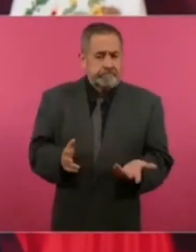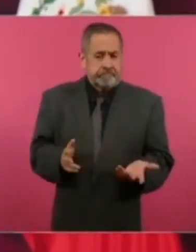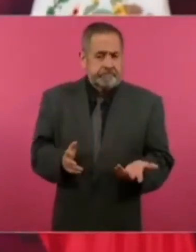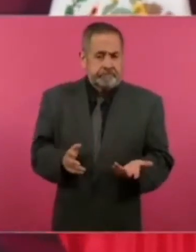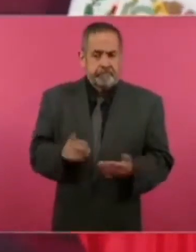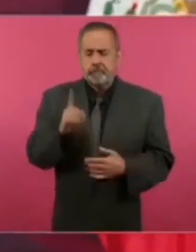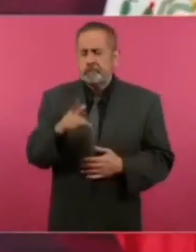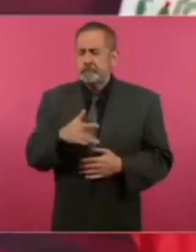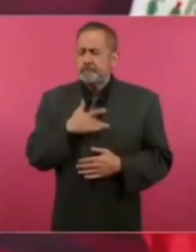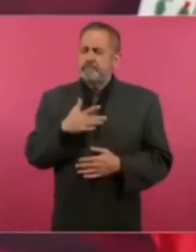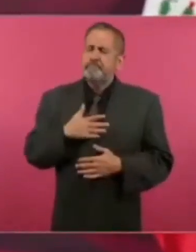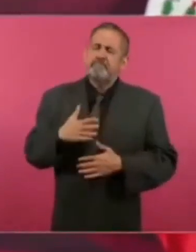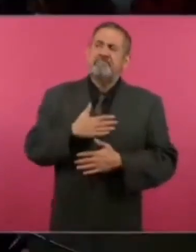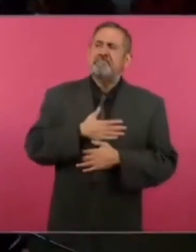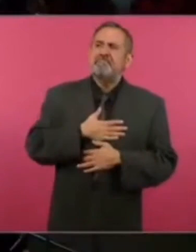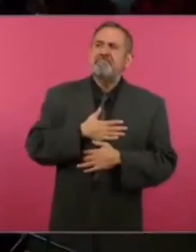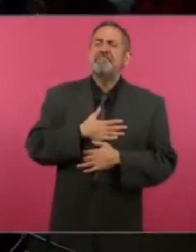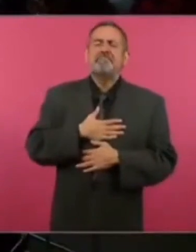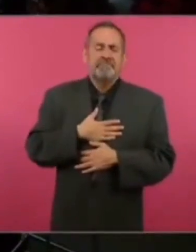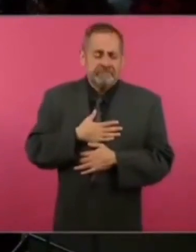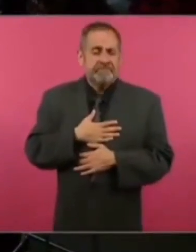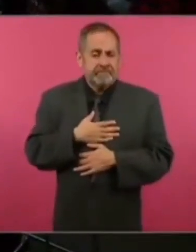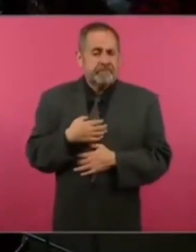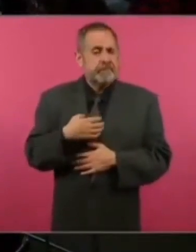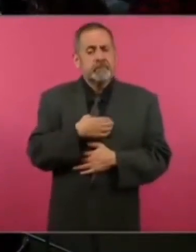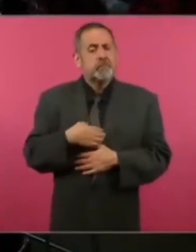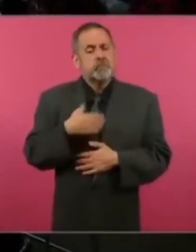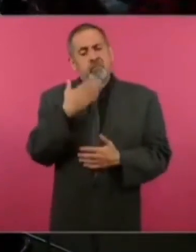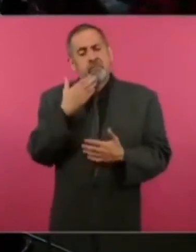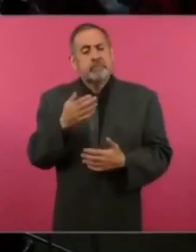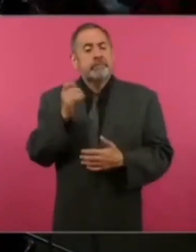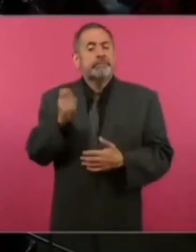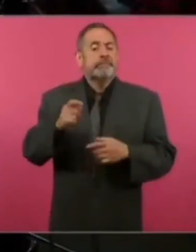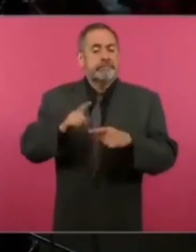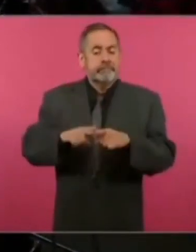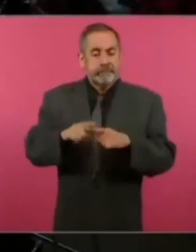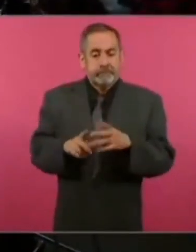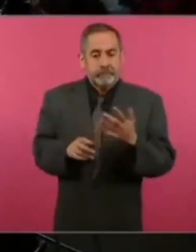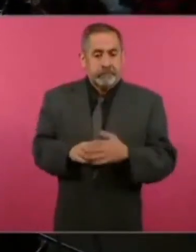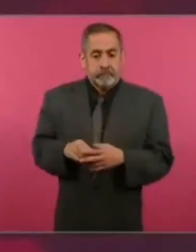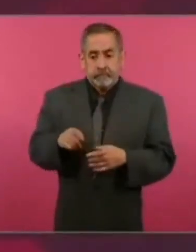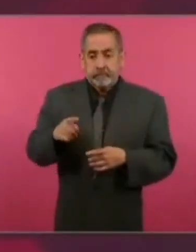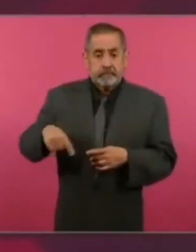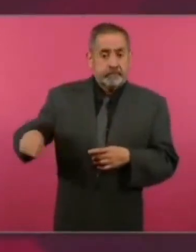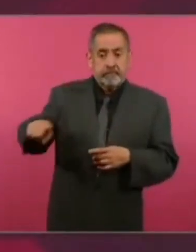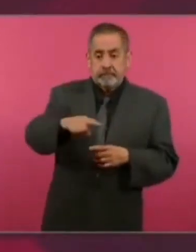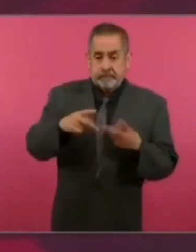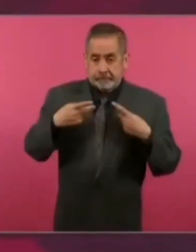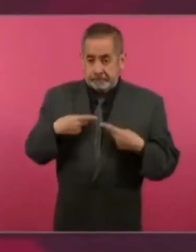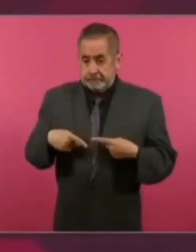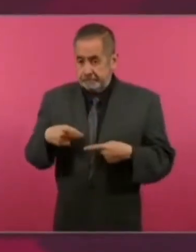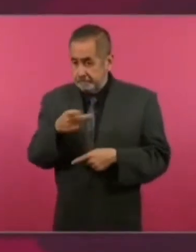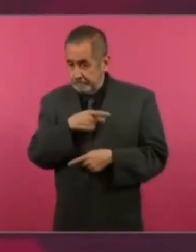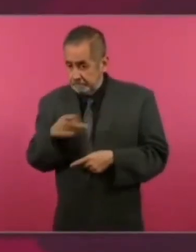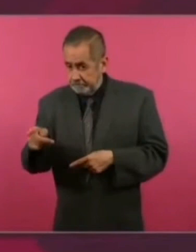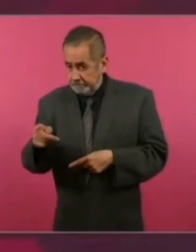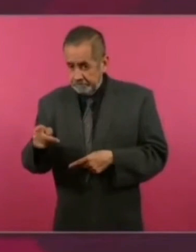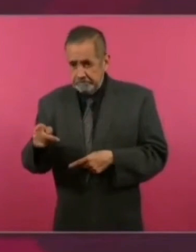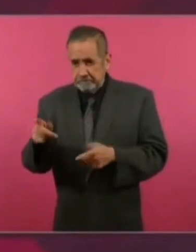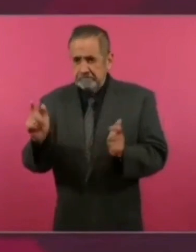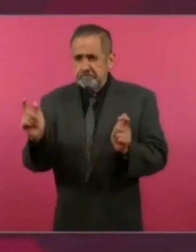satisfacción me causa es que se esté disminuyendo la pobreza